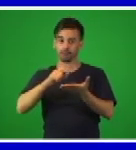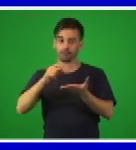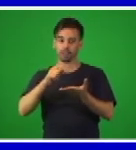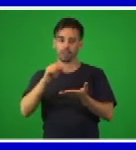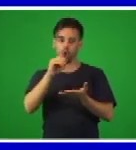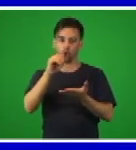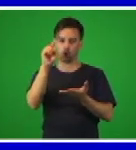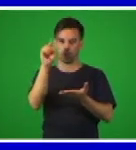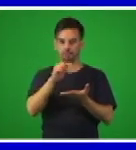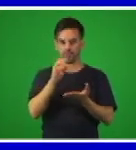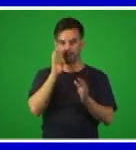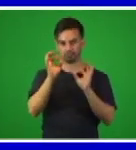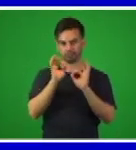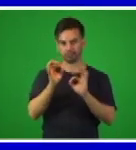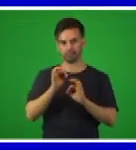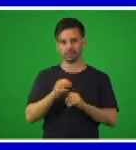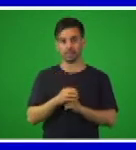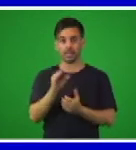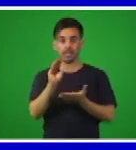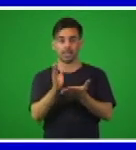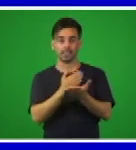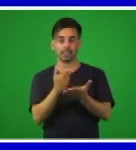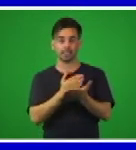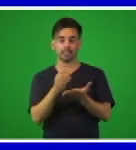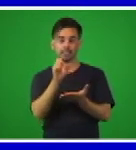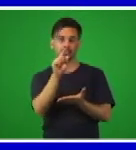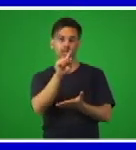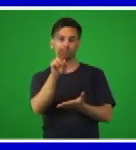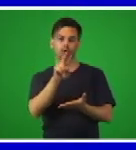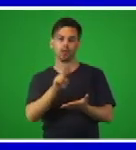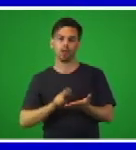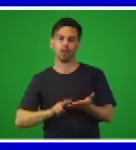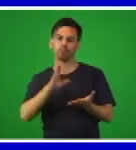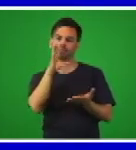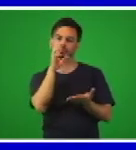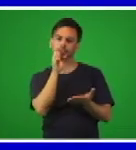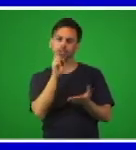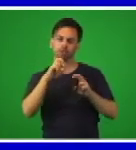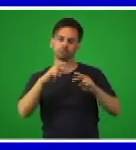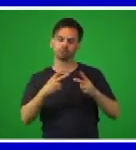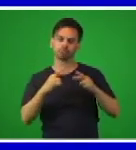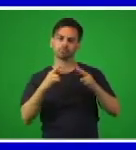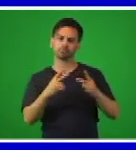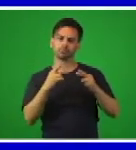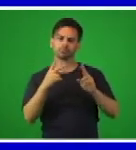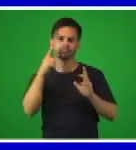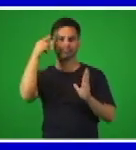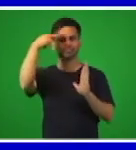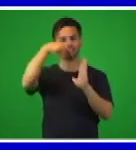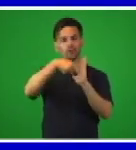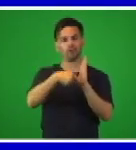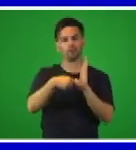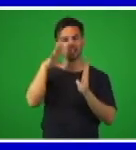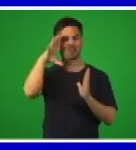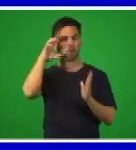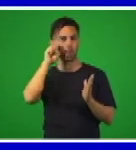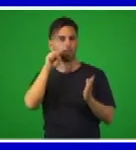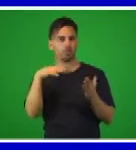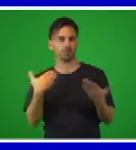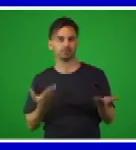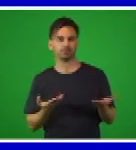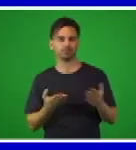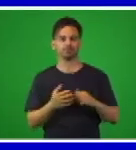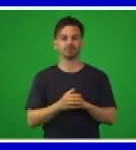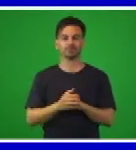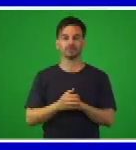hemos visto en actividades anteriores, leerlo en silencio tantas veces como sea necesario para que posteriormente puedan leerlo en